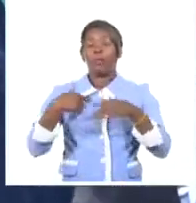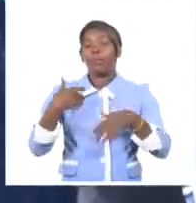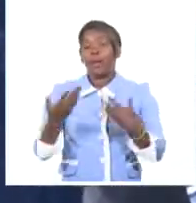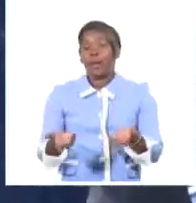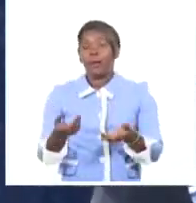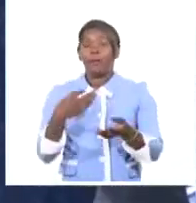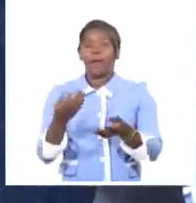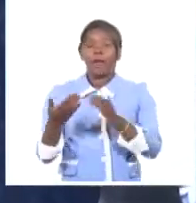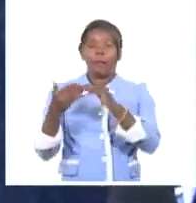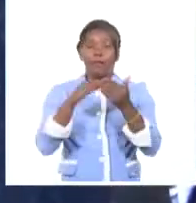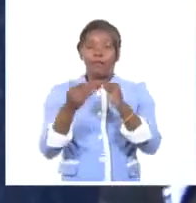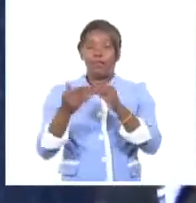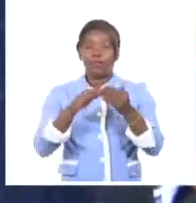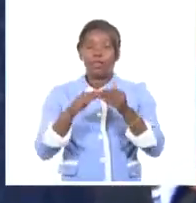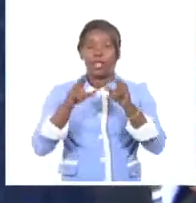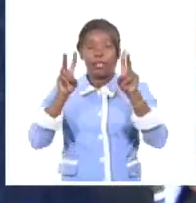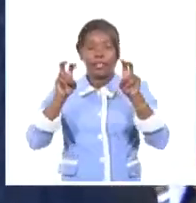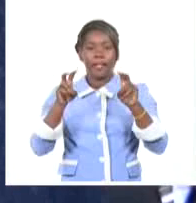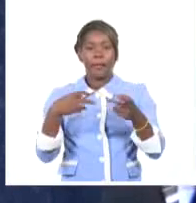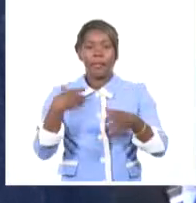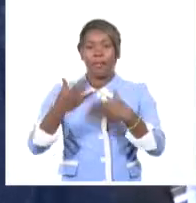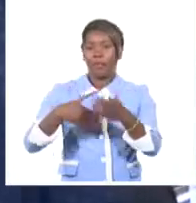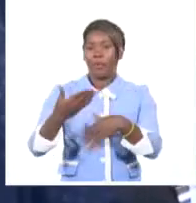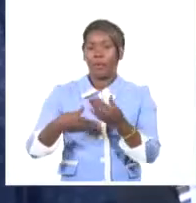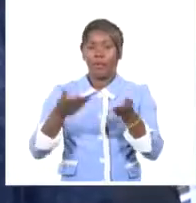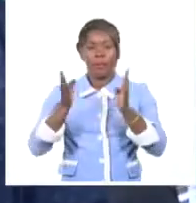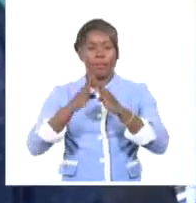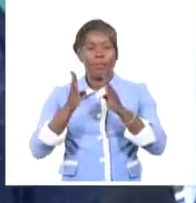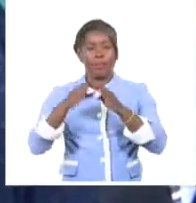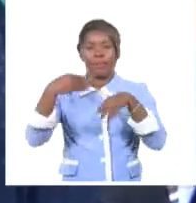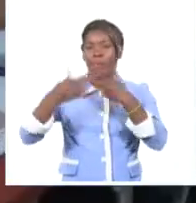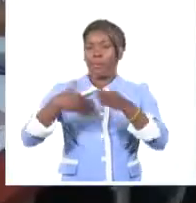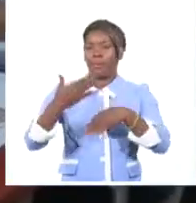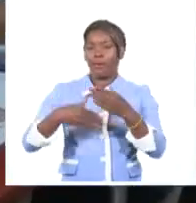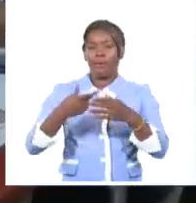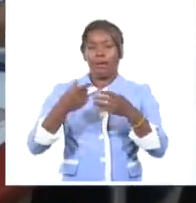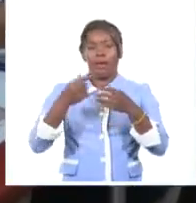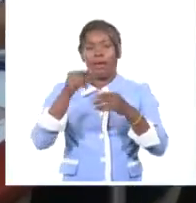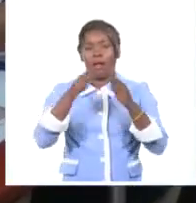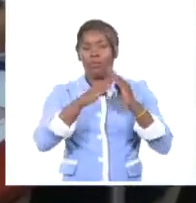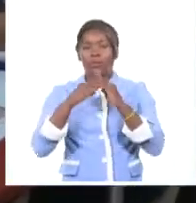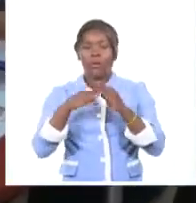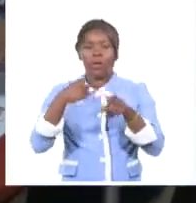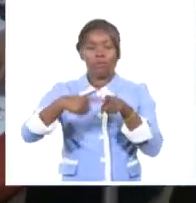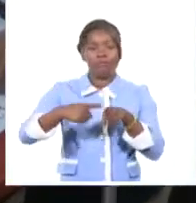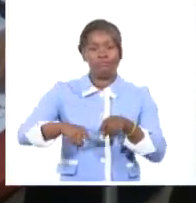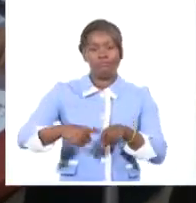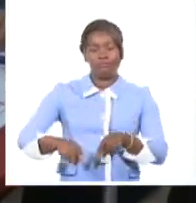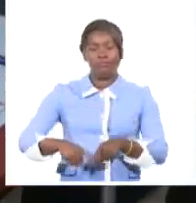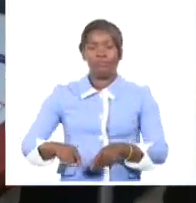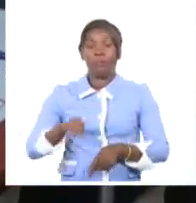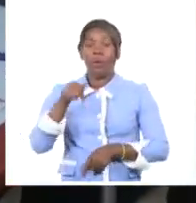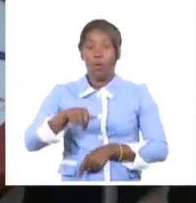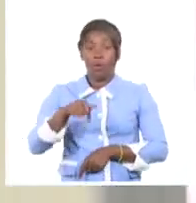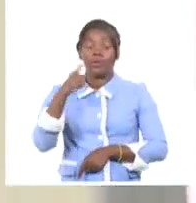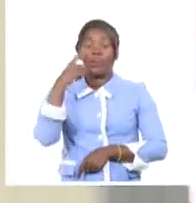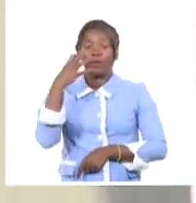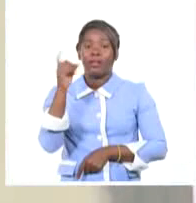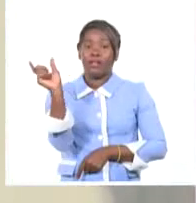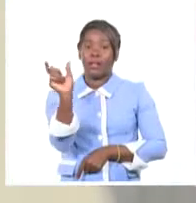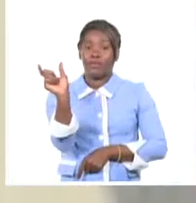desde los gobiernos provinciales, para que los municipios tomen sus propias decisiones. Es realmente un día significativo.